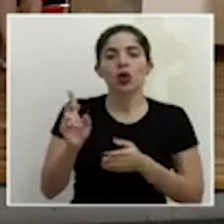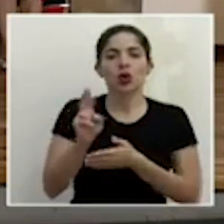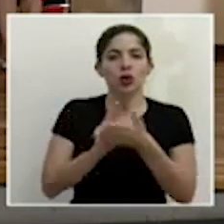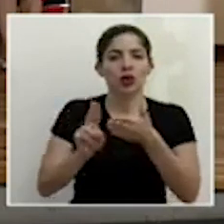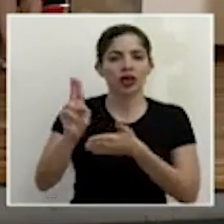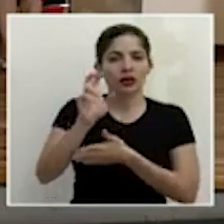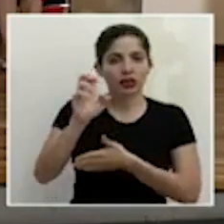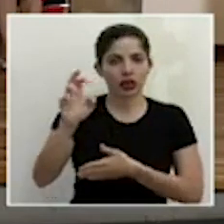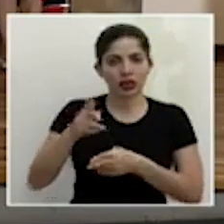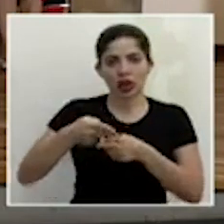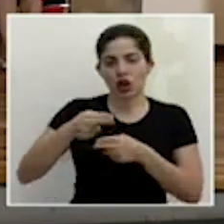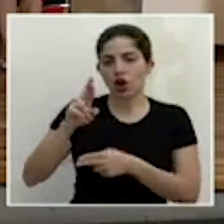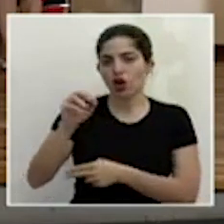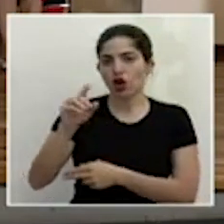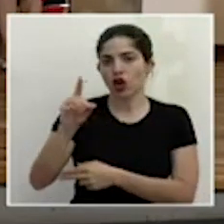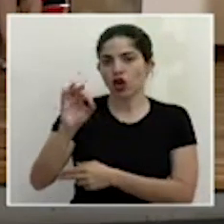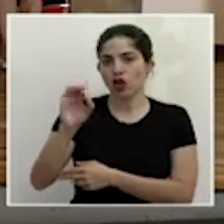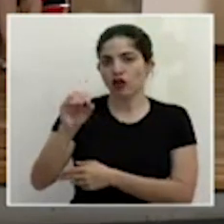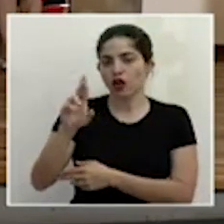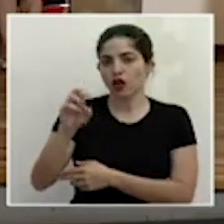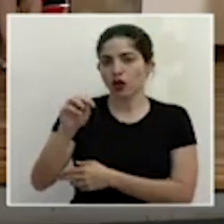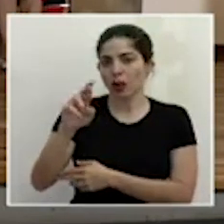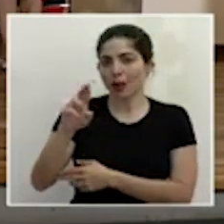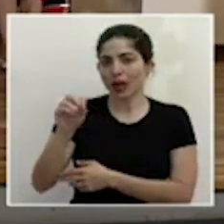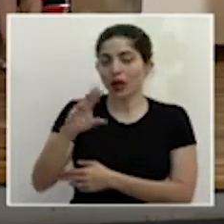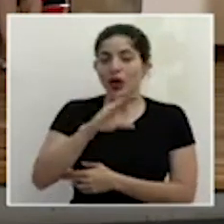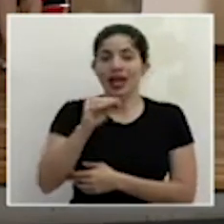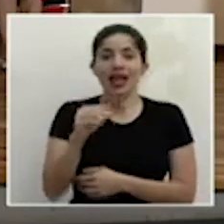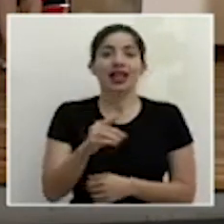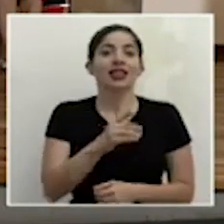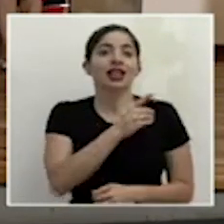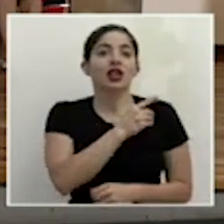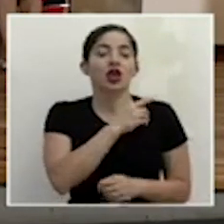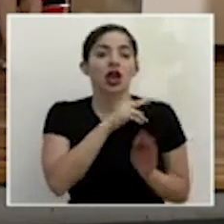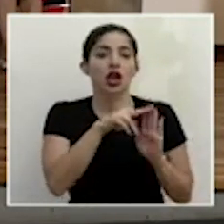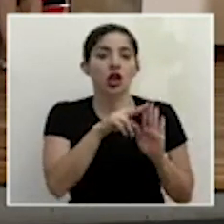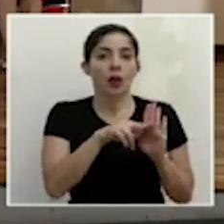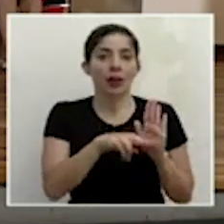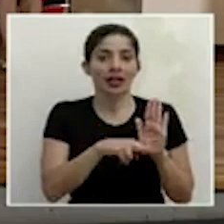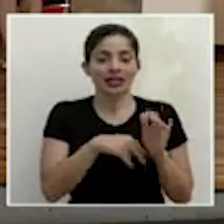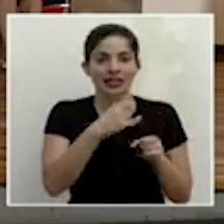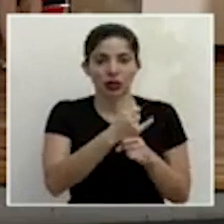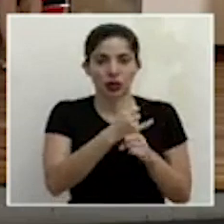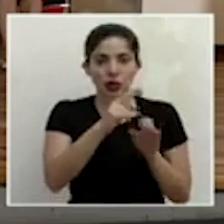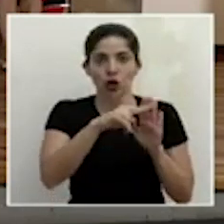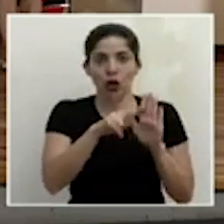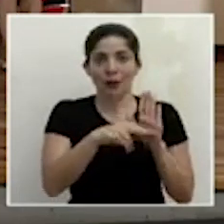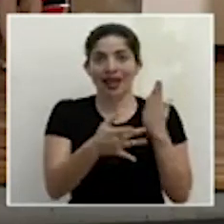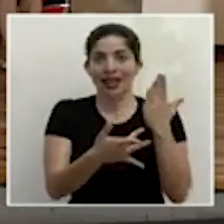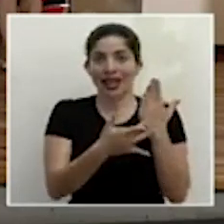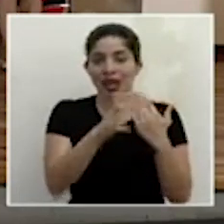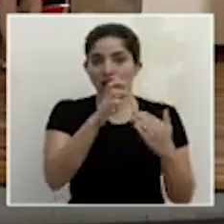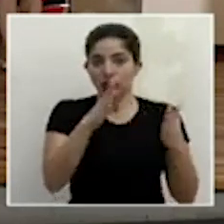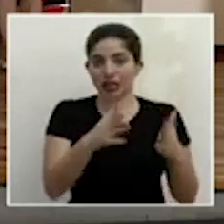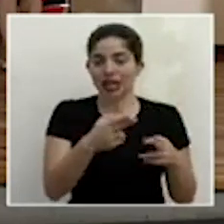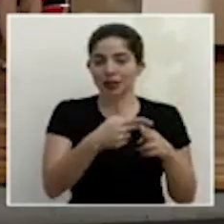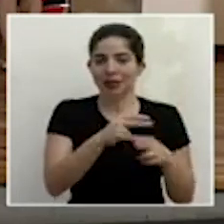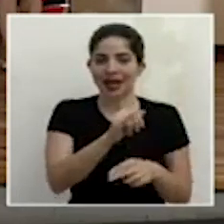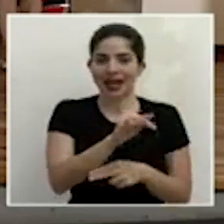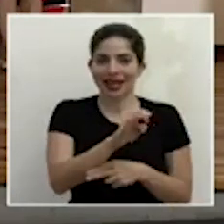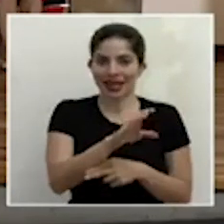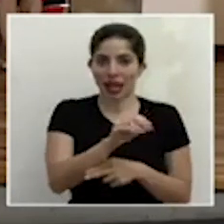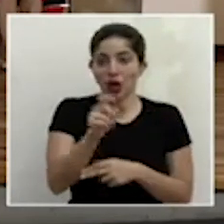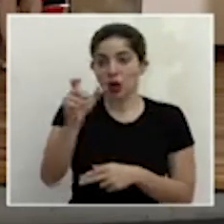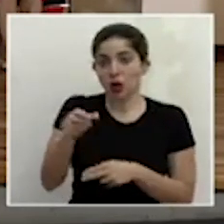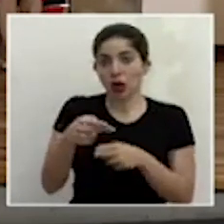de Costa Rica, Rodolfo Romero, y la directora de Normalización del Instituto de Normas Técnicas de Costa Rica, INTECO, Alexandra